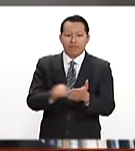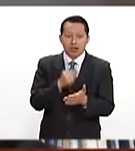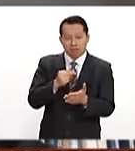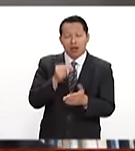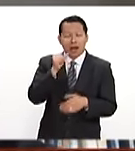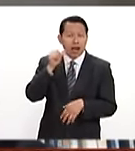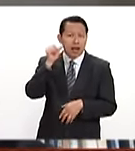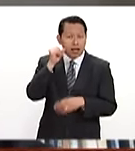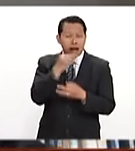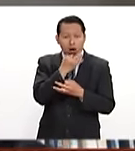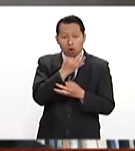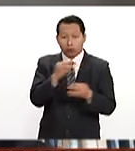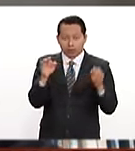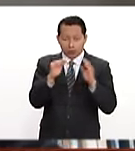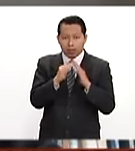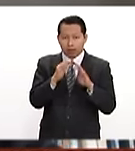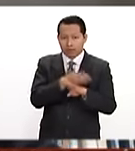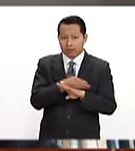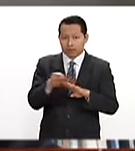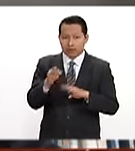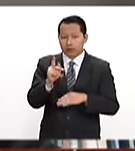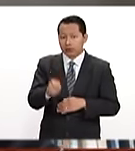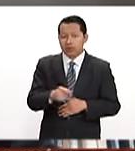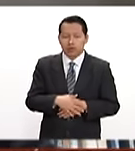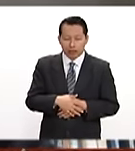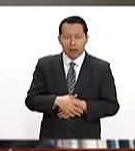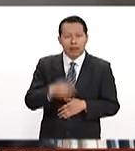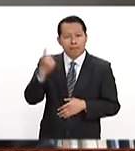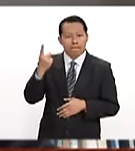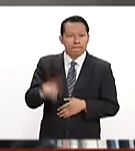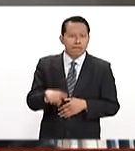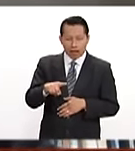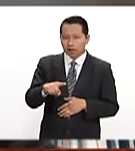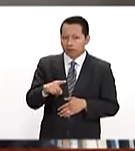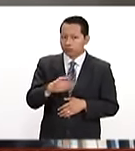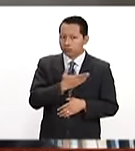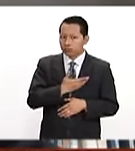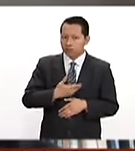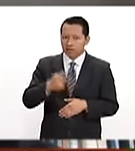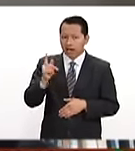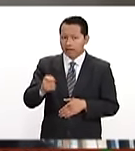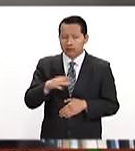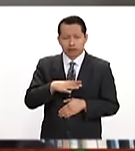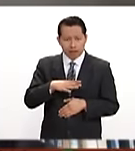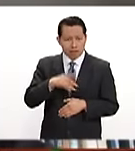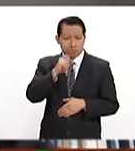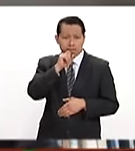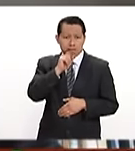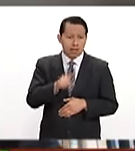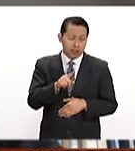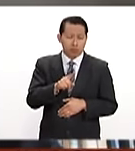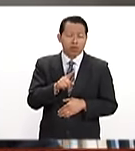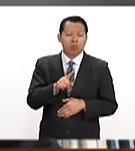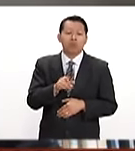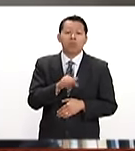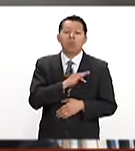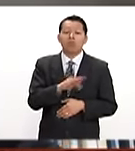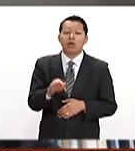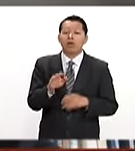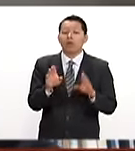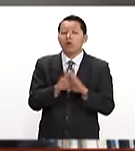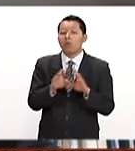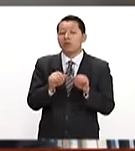se anunció ayer en la Casa Blanca, la orden ejecutiva, que es la figura legal que contempla el